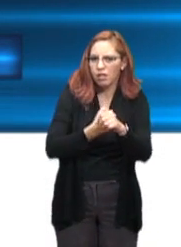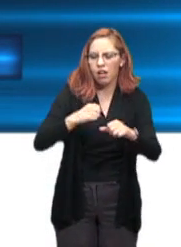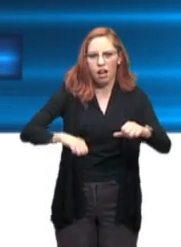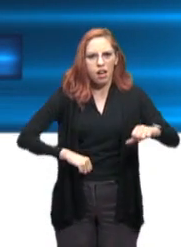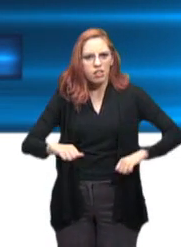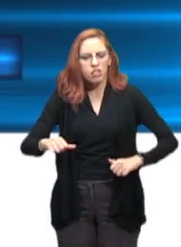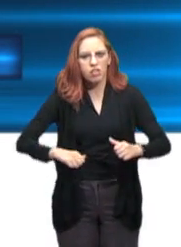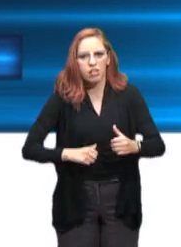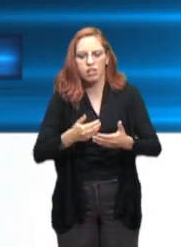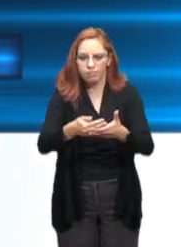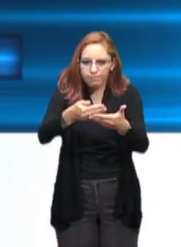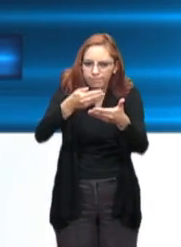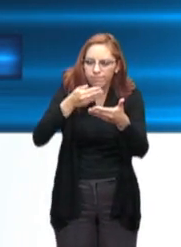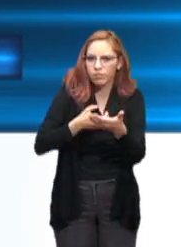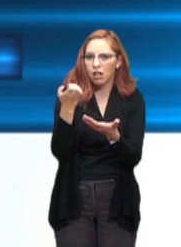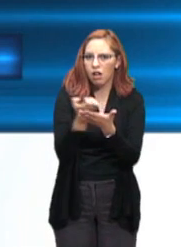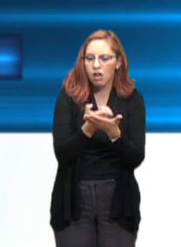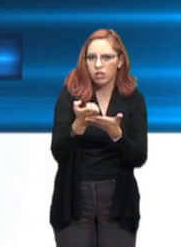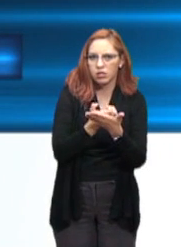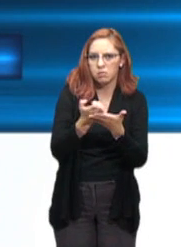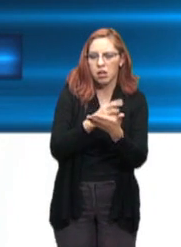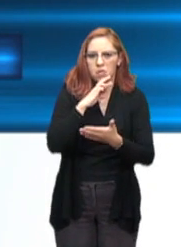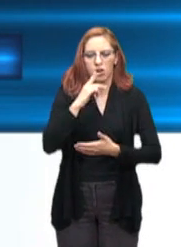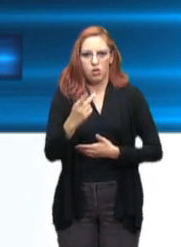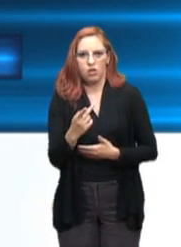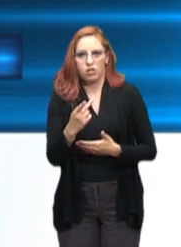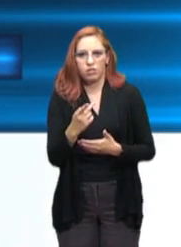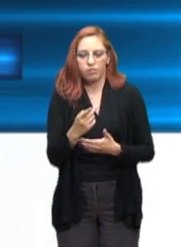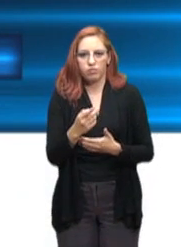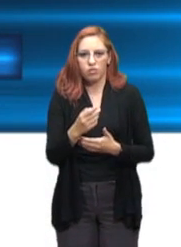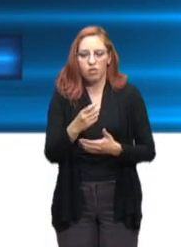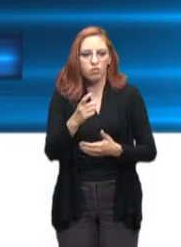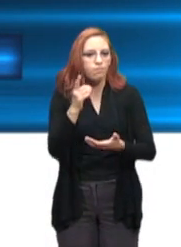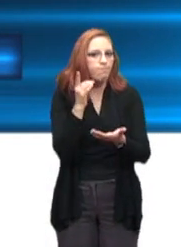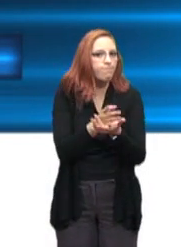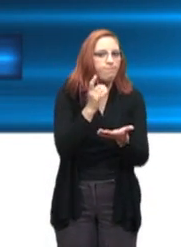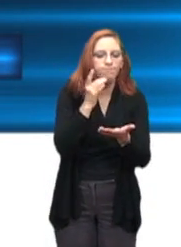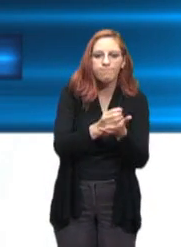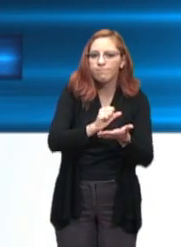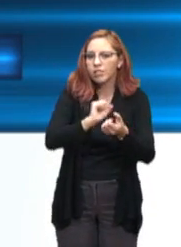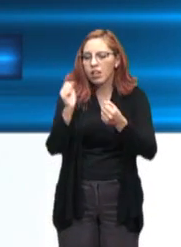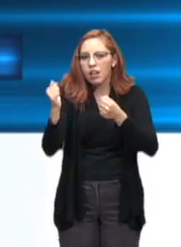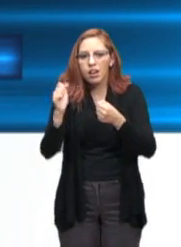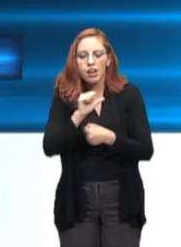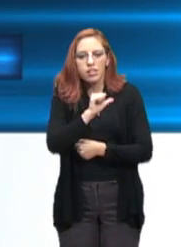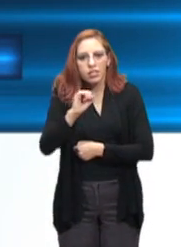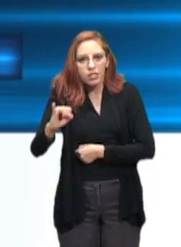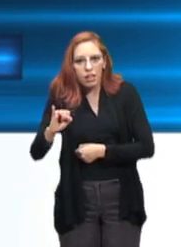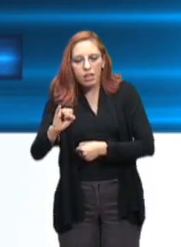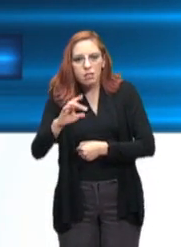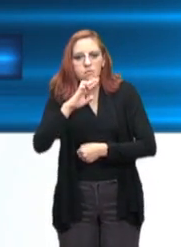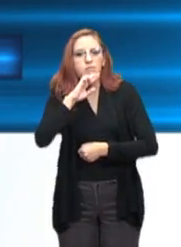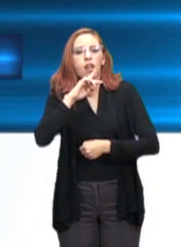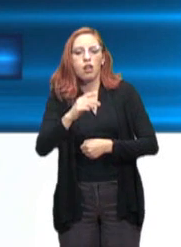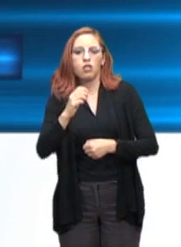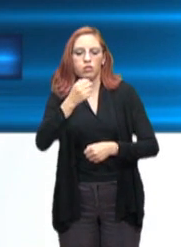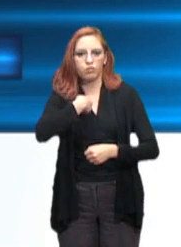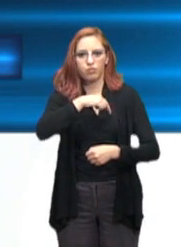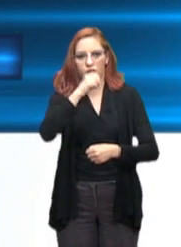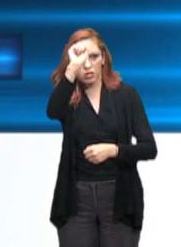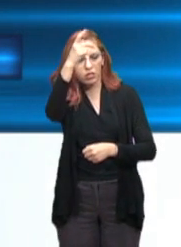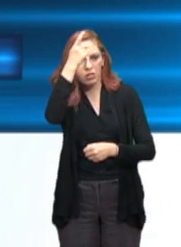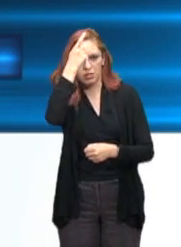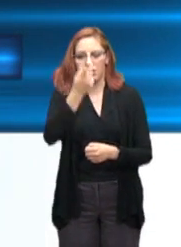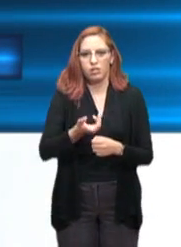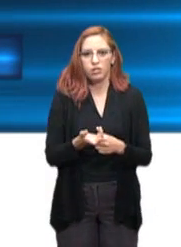porque sólo de esta manera es que podremos lograr mejoras para nuestro Estado. Les